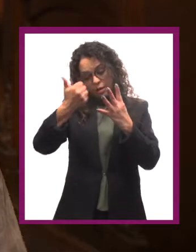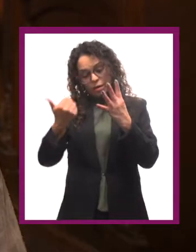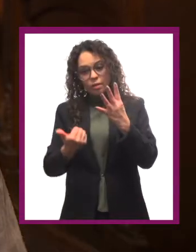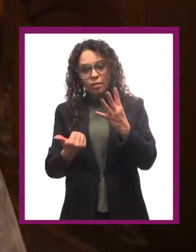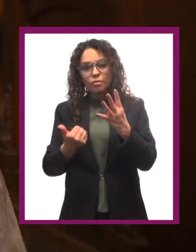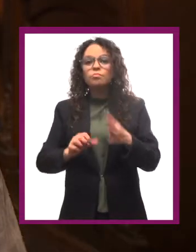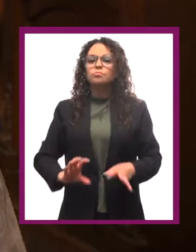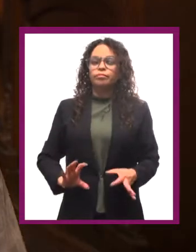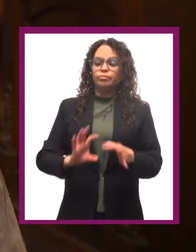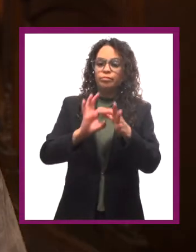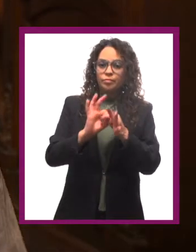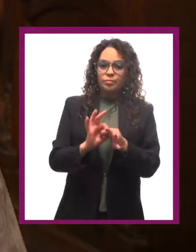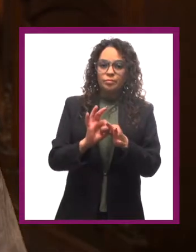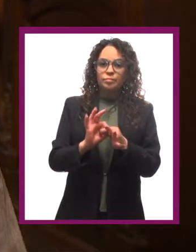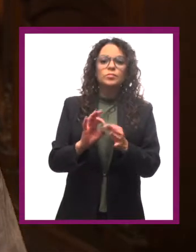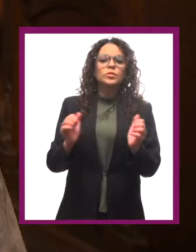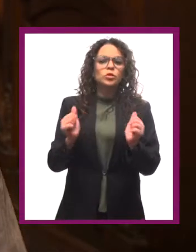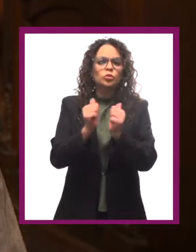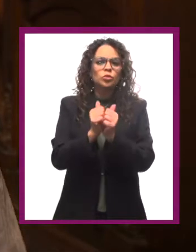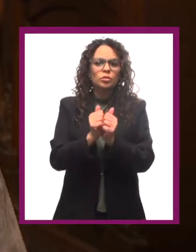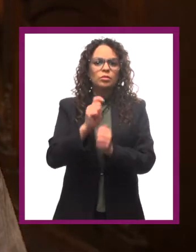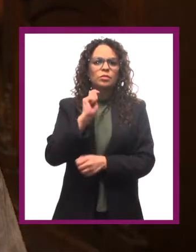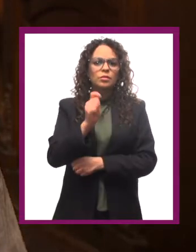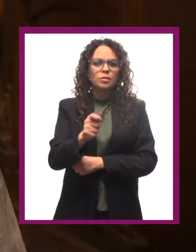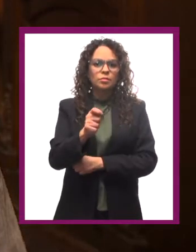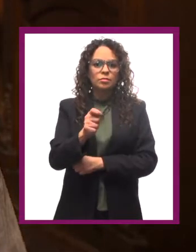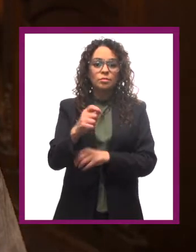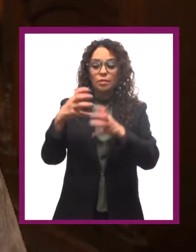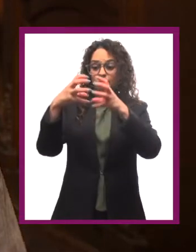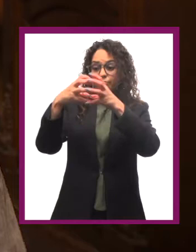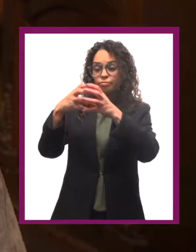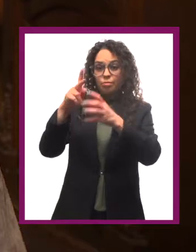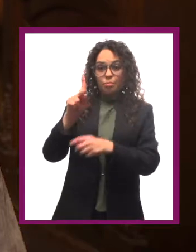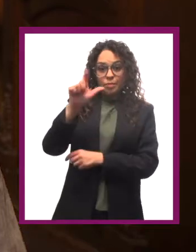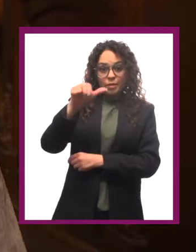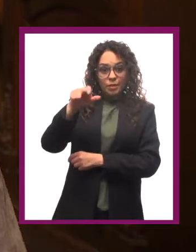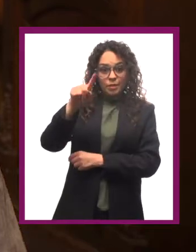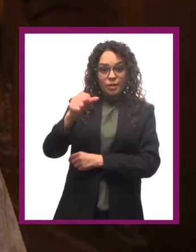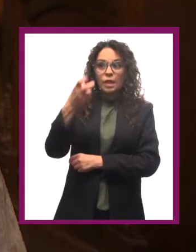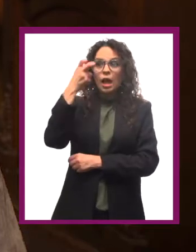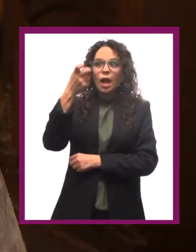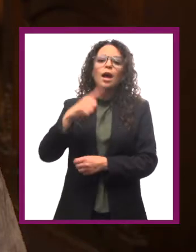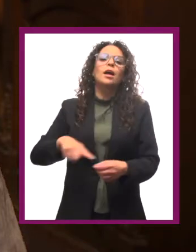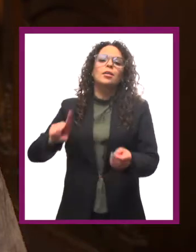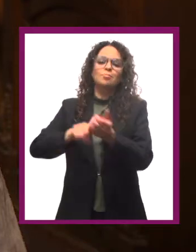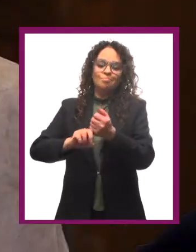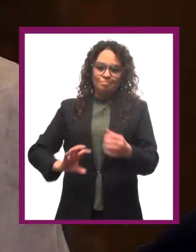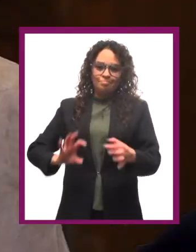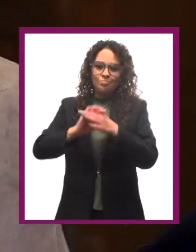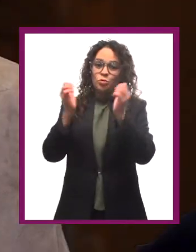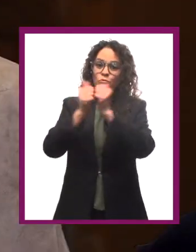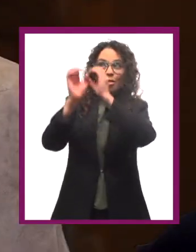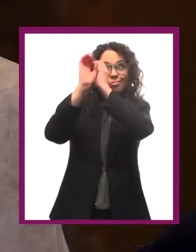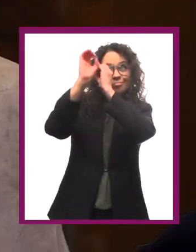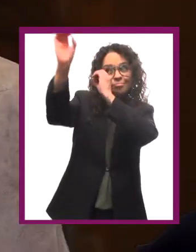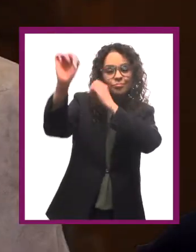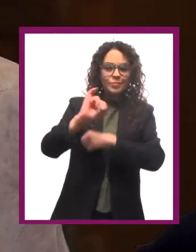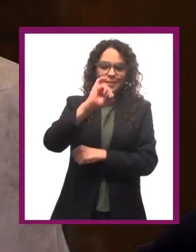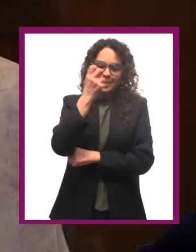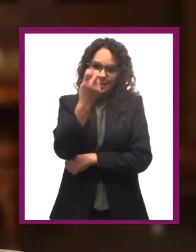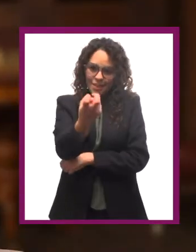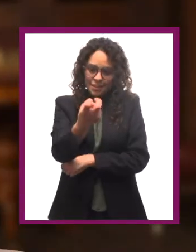Y cada una de estas sustancias a su vez estaba asociada con un planeta. Ahí la conexión con la astrología.